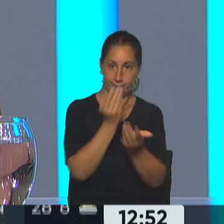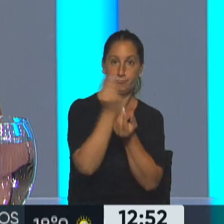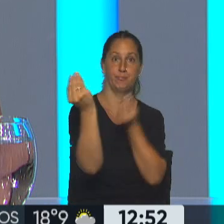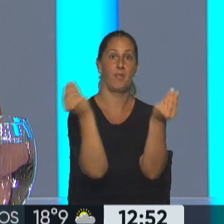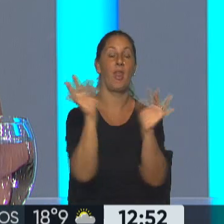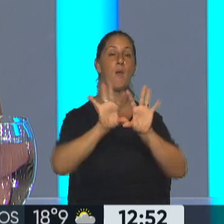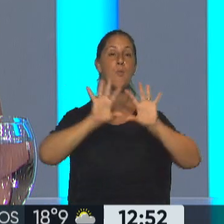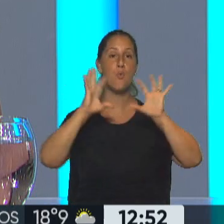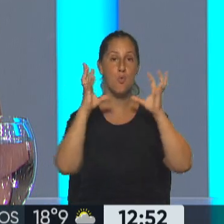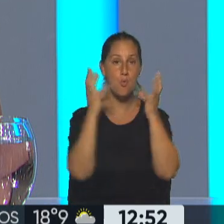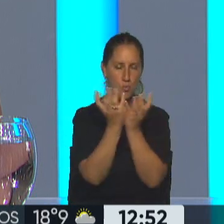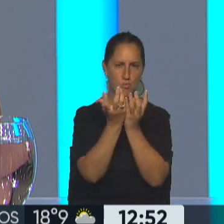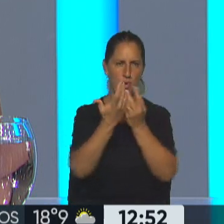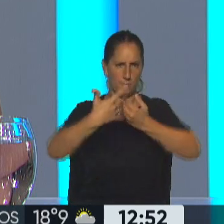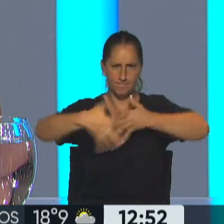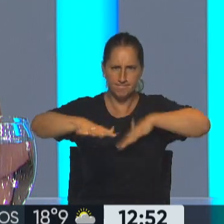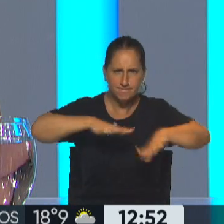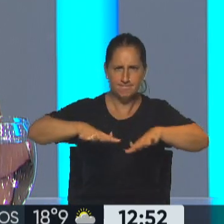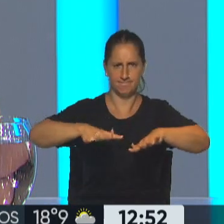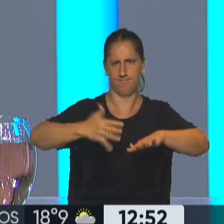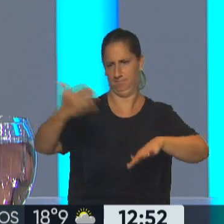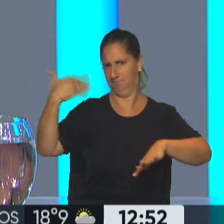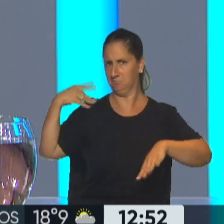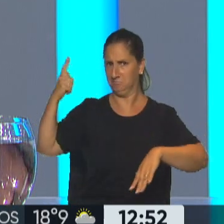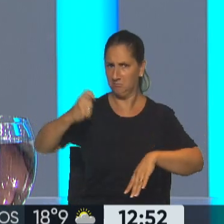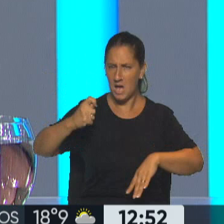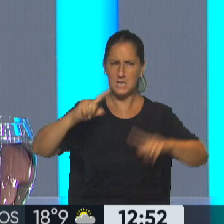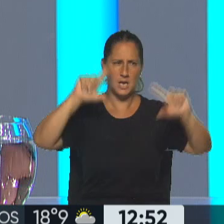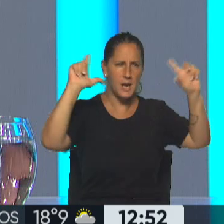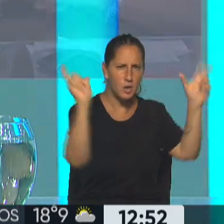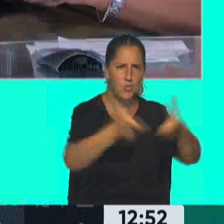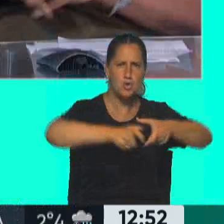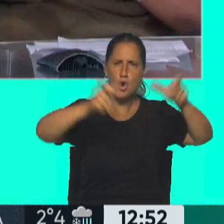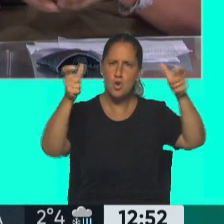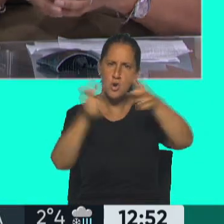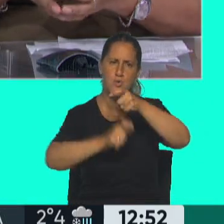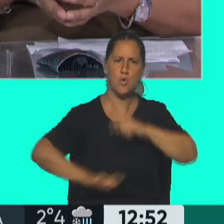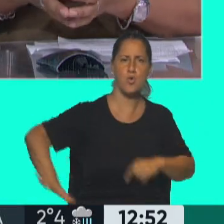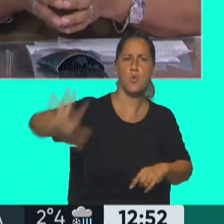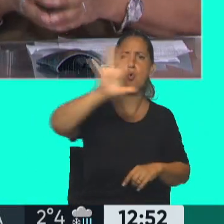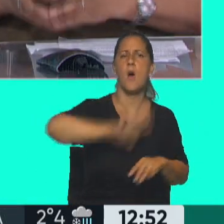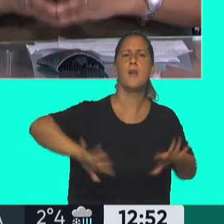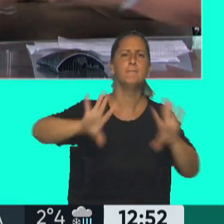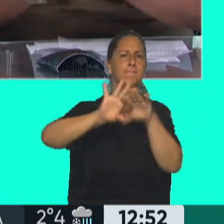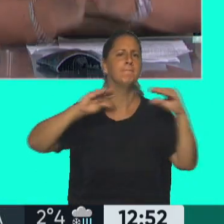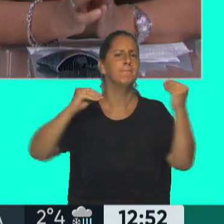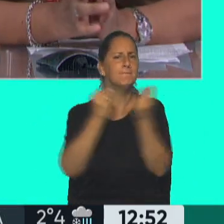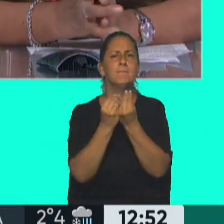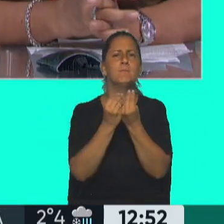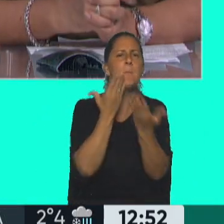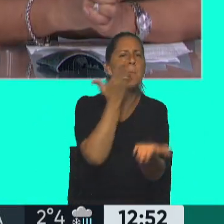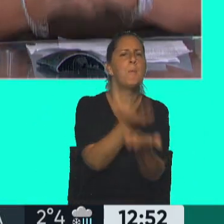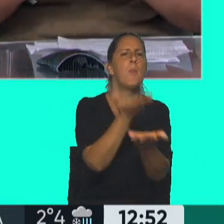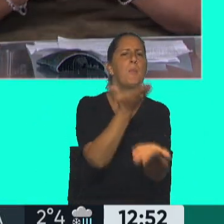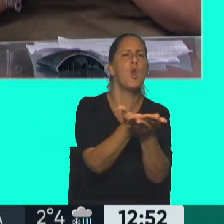mundo, activando desde hace meses ya, haciendo reuniones regionales para llegar a conclusiones sobre qué propuestas llevar a los